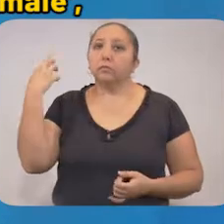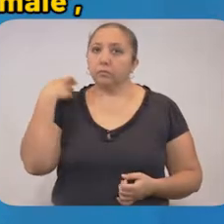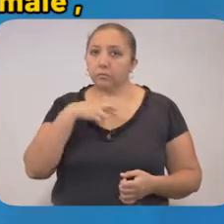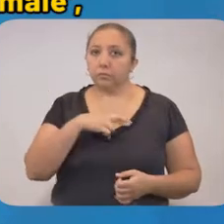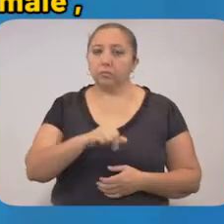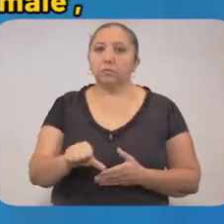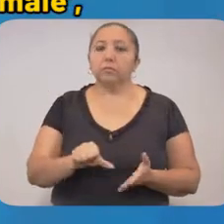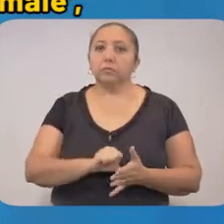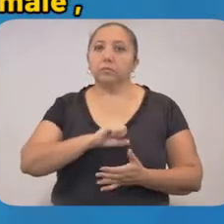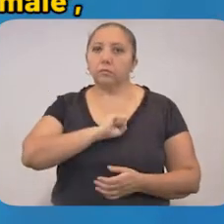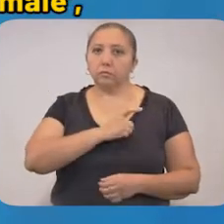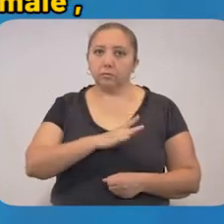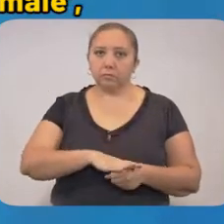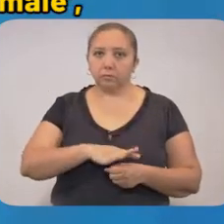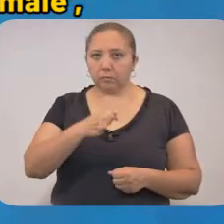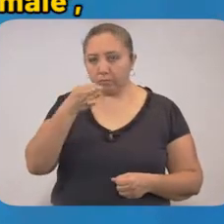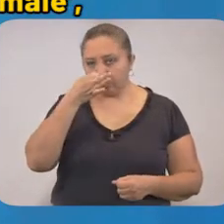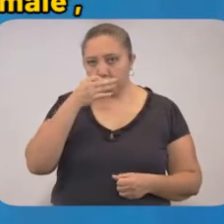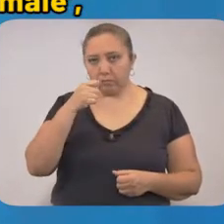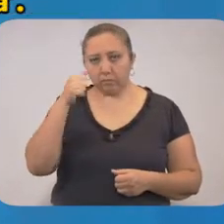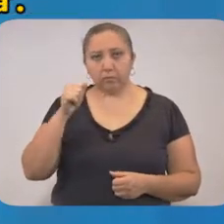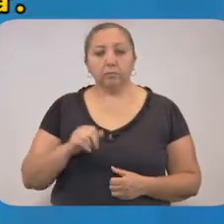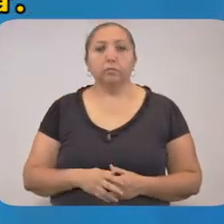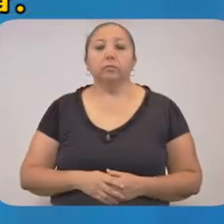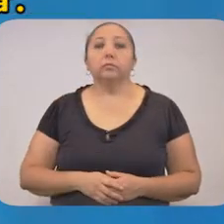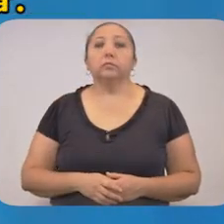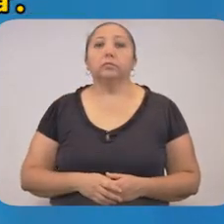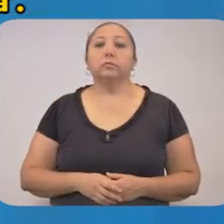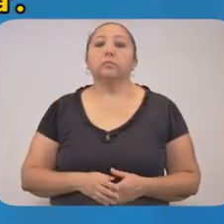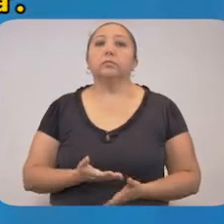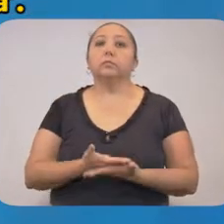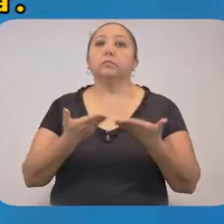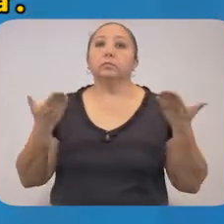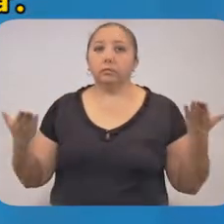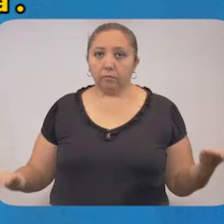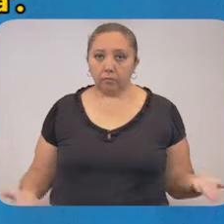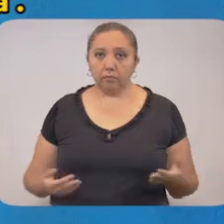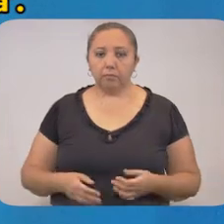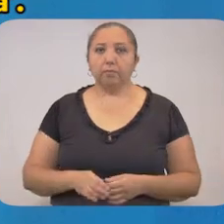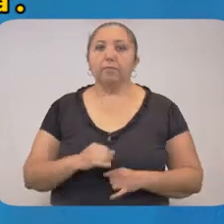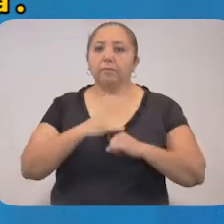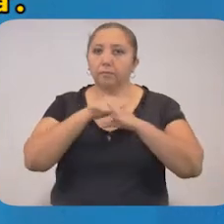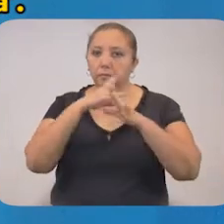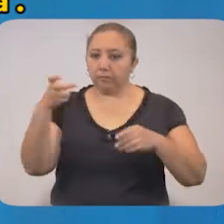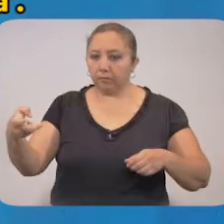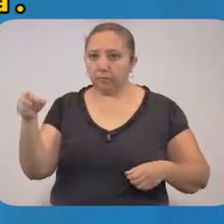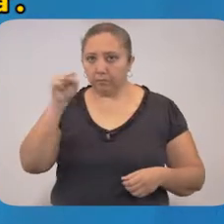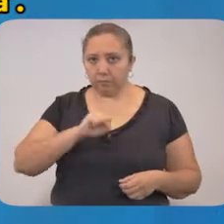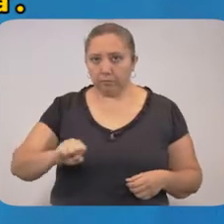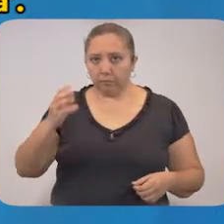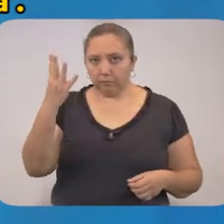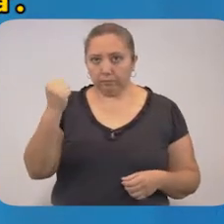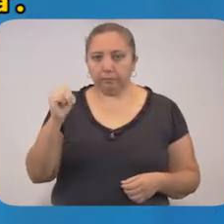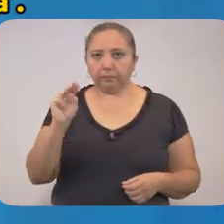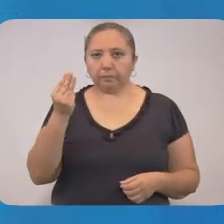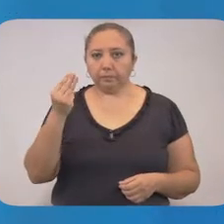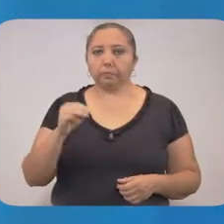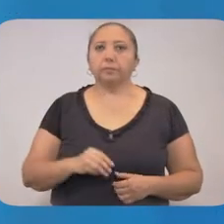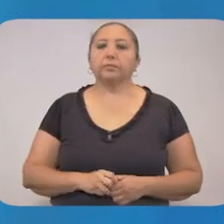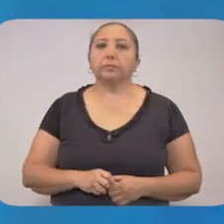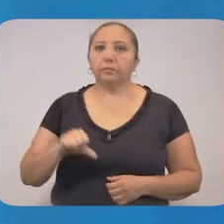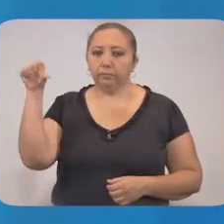inmediato al centro de salud más cercano. A continuación, el parte médico de este sábado 9 de mayo.